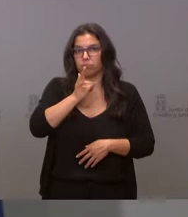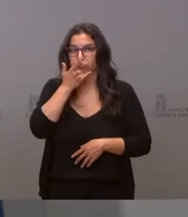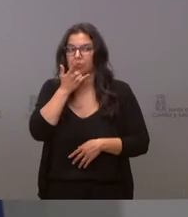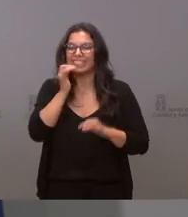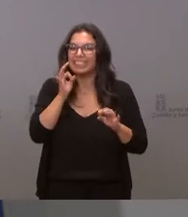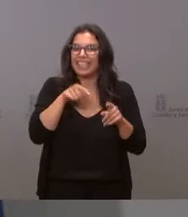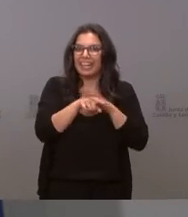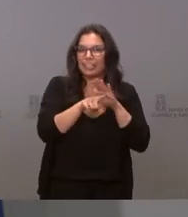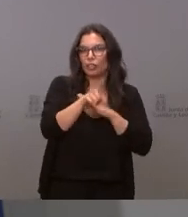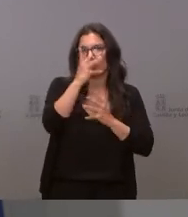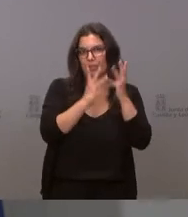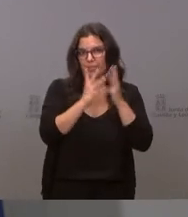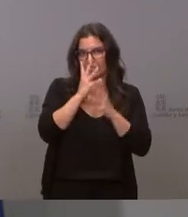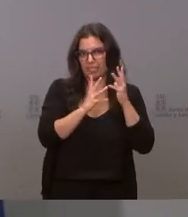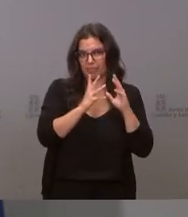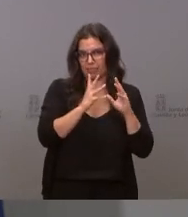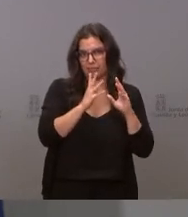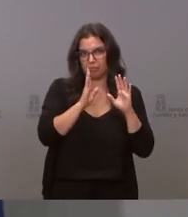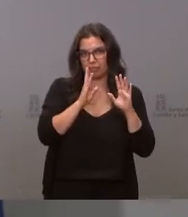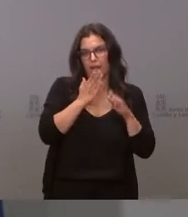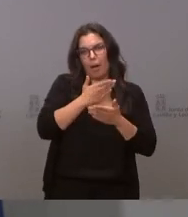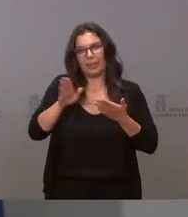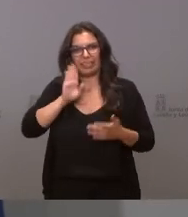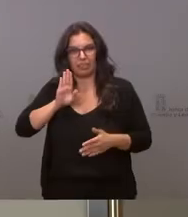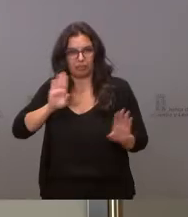los errores en la gestión del asunto